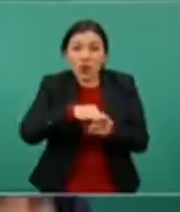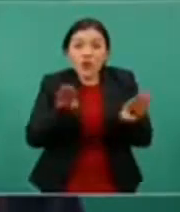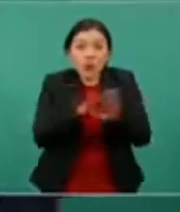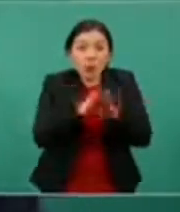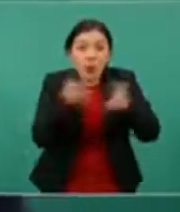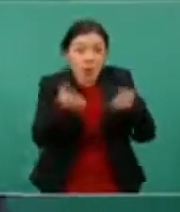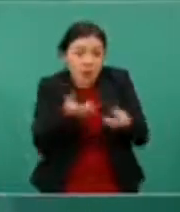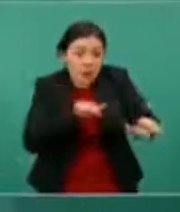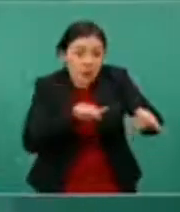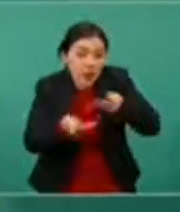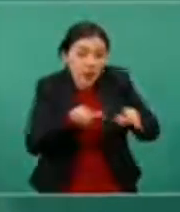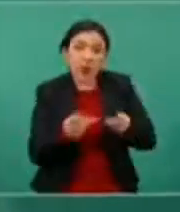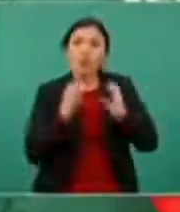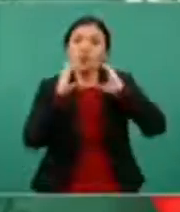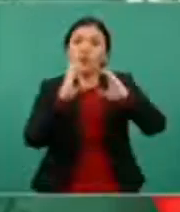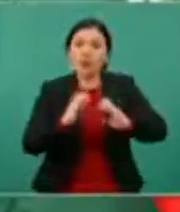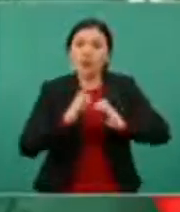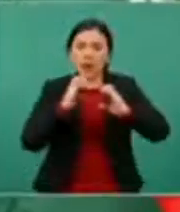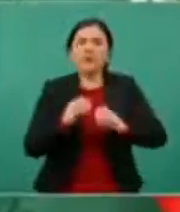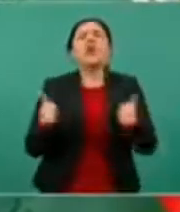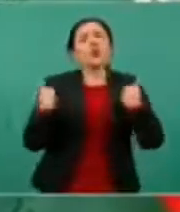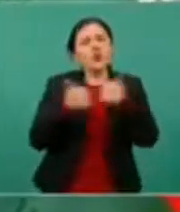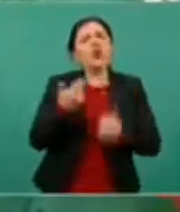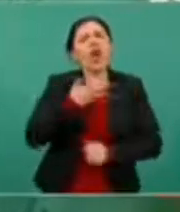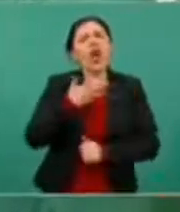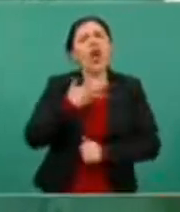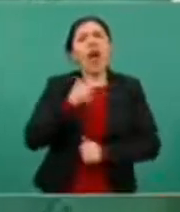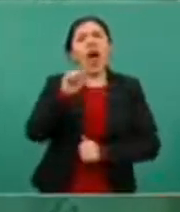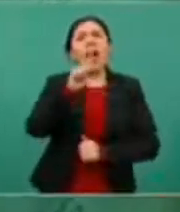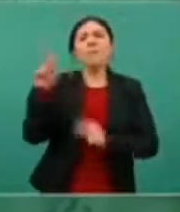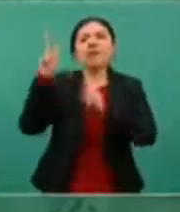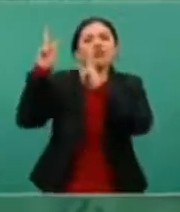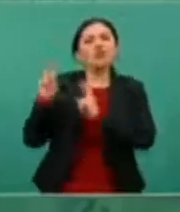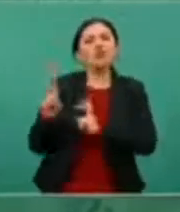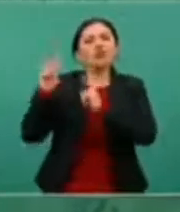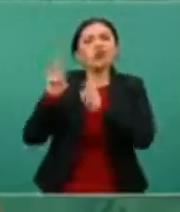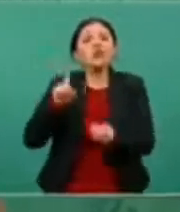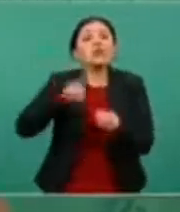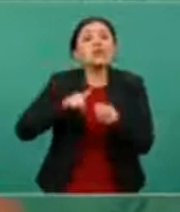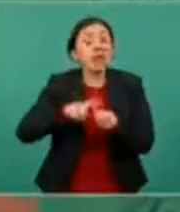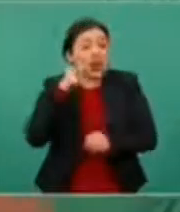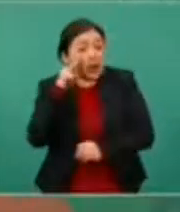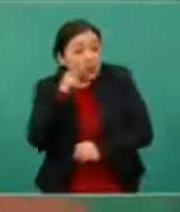Además, va a haber una aplicación. Nadie se va a enterar.